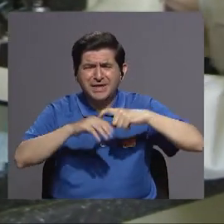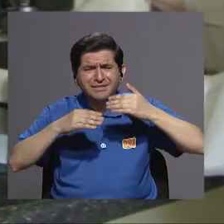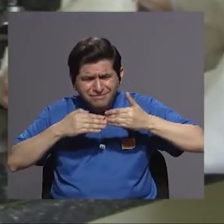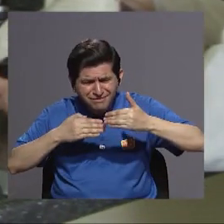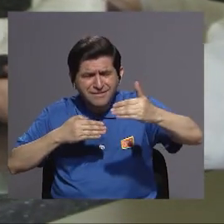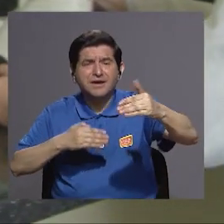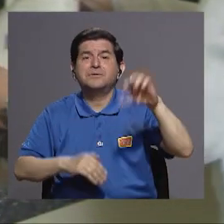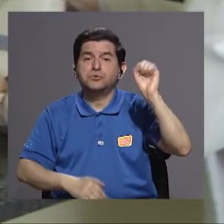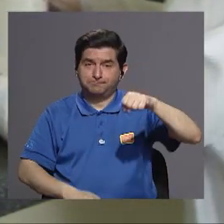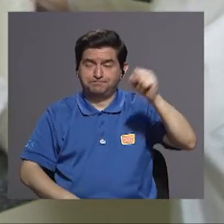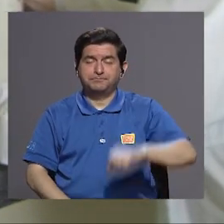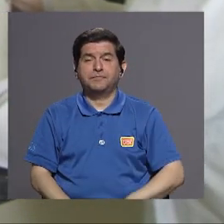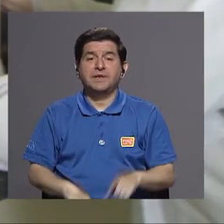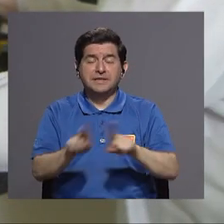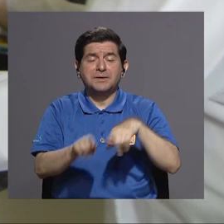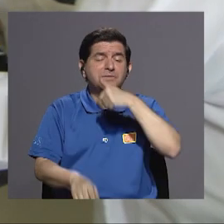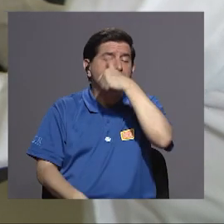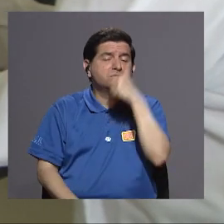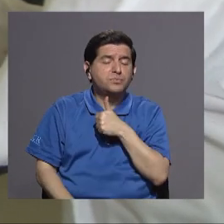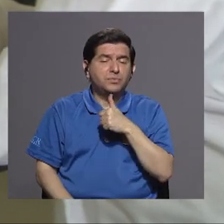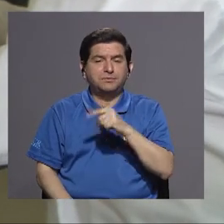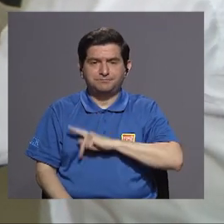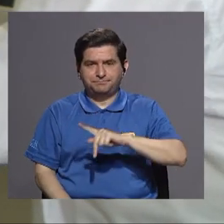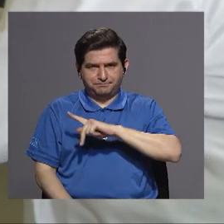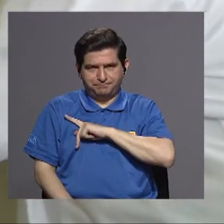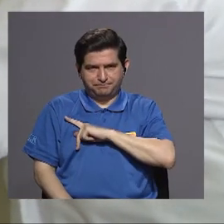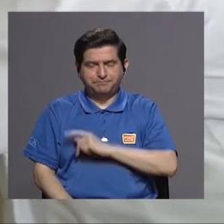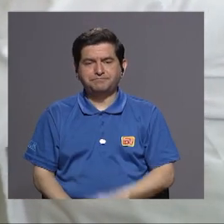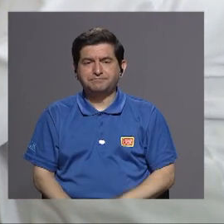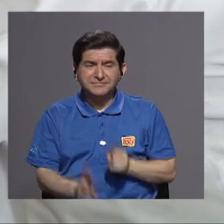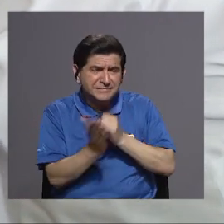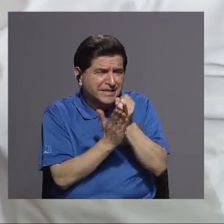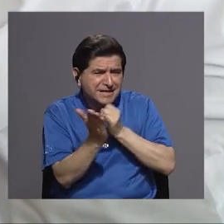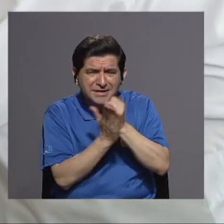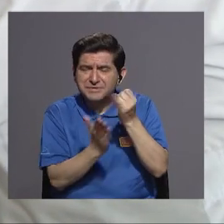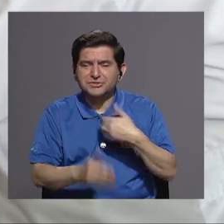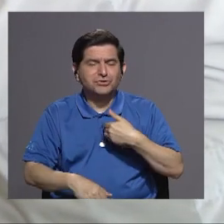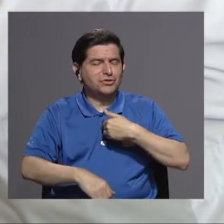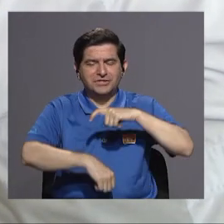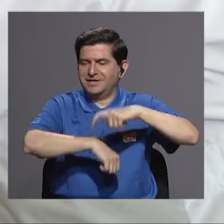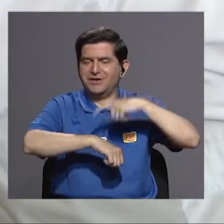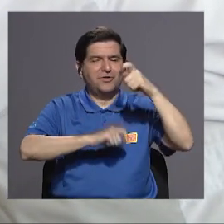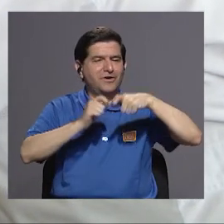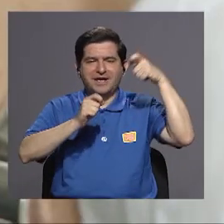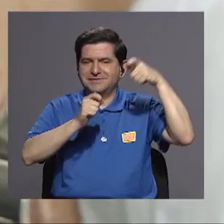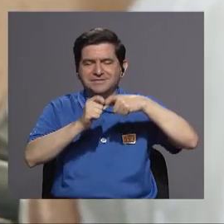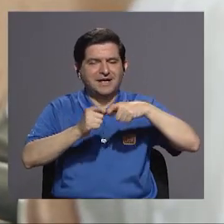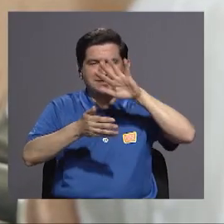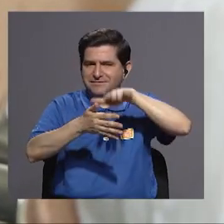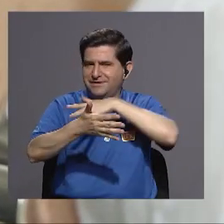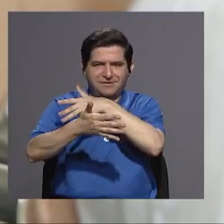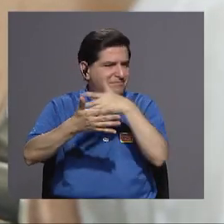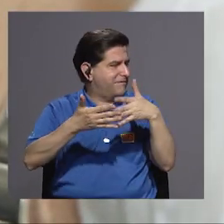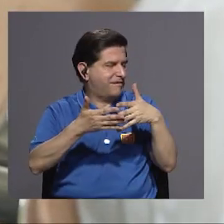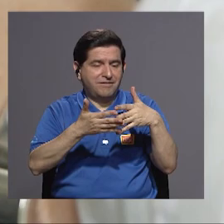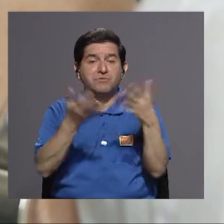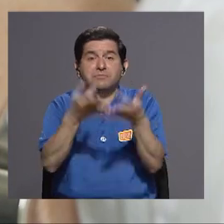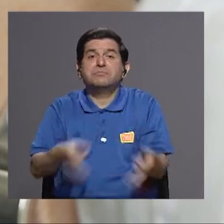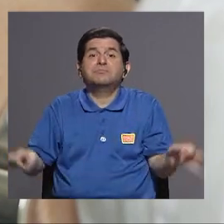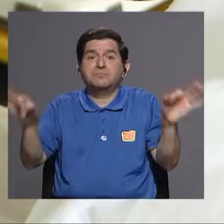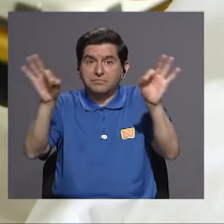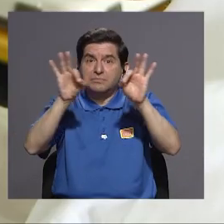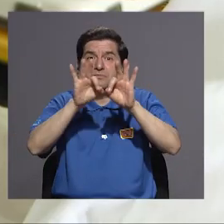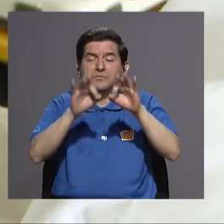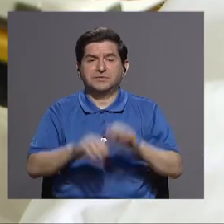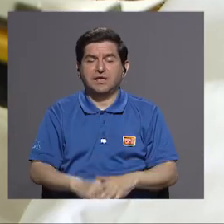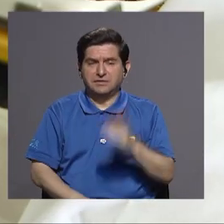lleva mucho tiempo y lleva mucho sacrificio personal porque la investigación no tiene horas no tiene horario y esto es muy importante